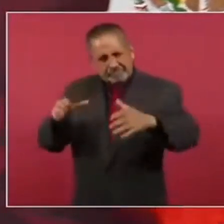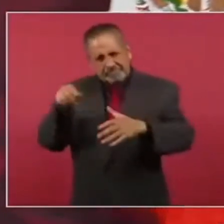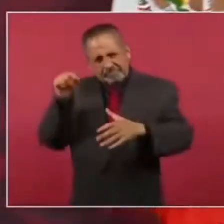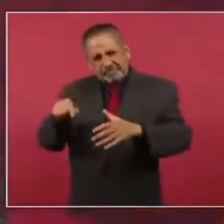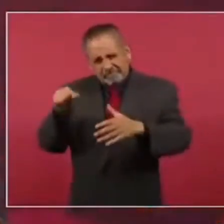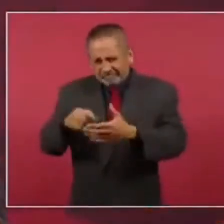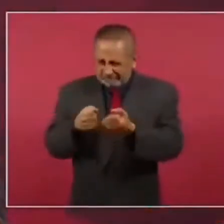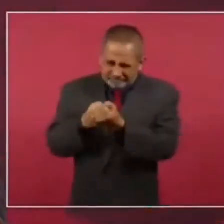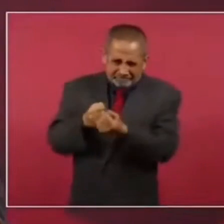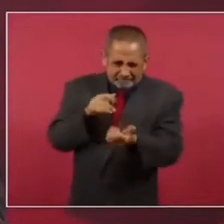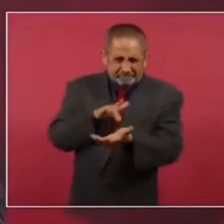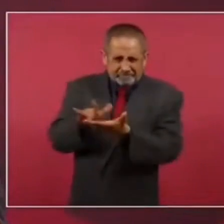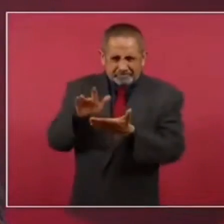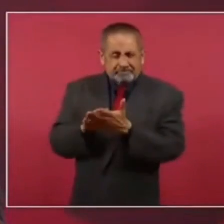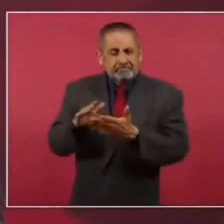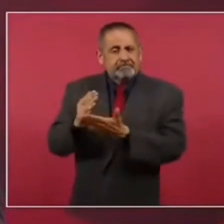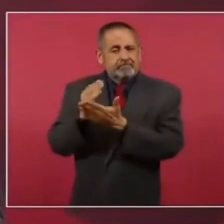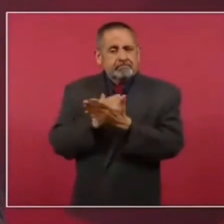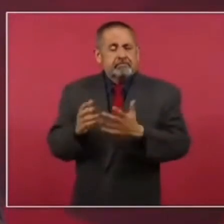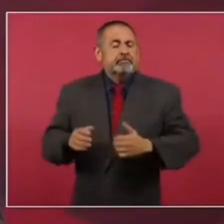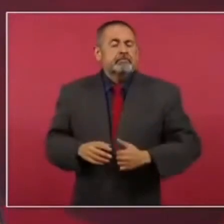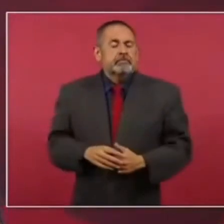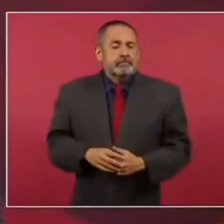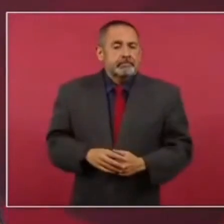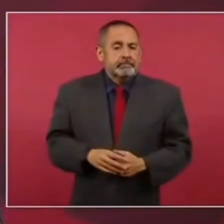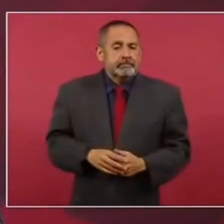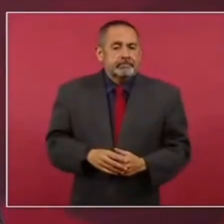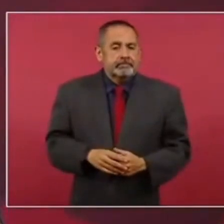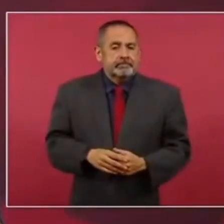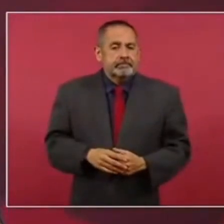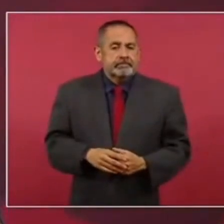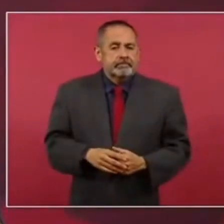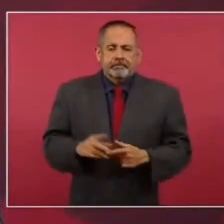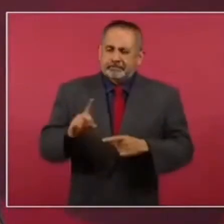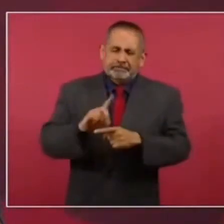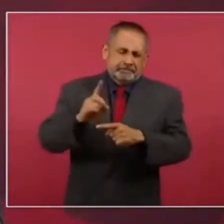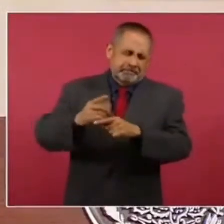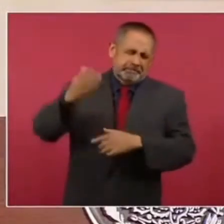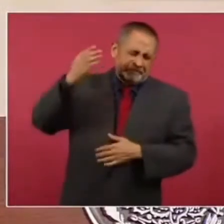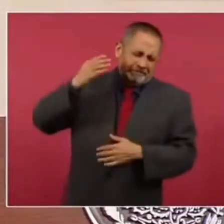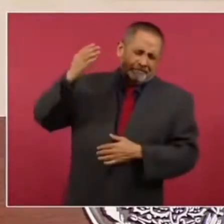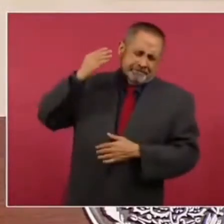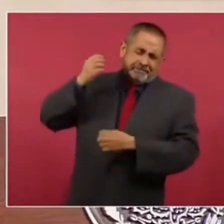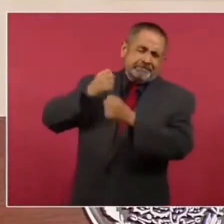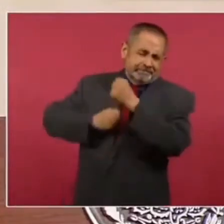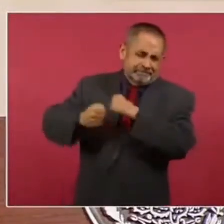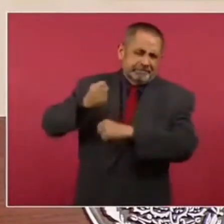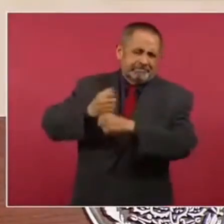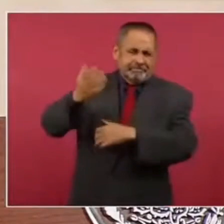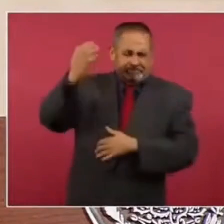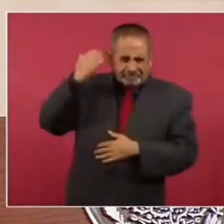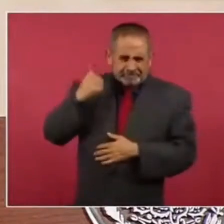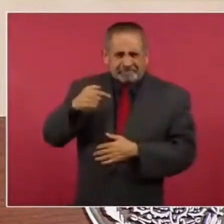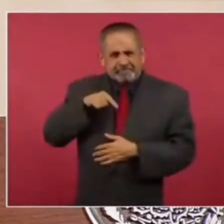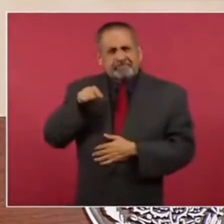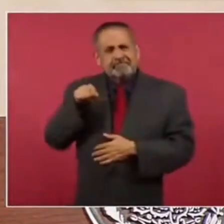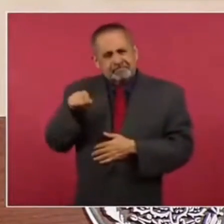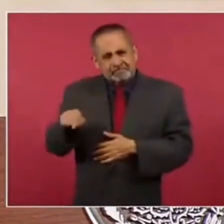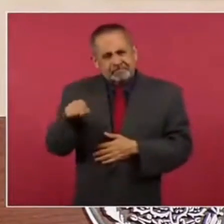preventiva. Ya desde hace años estamos